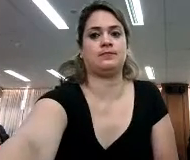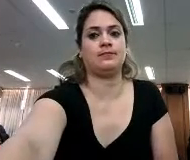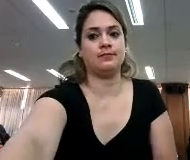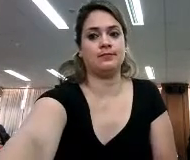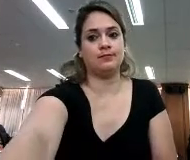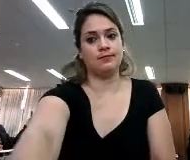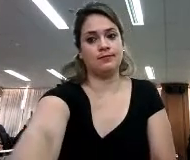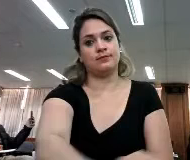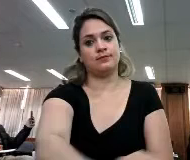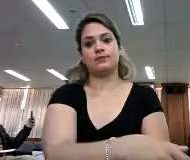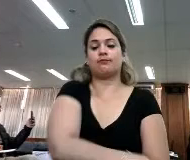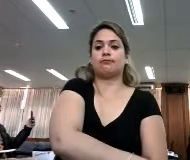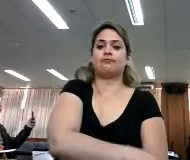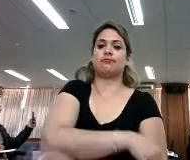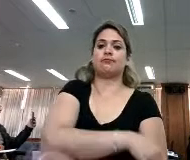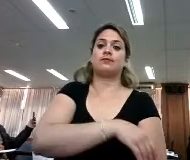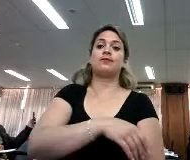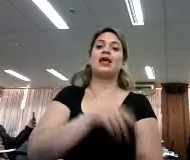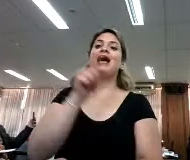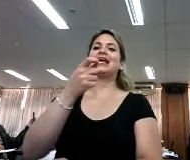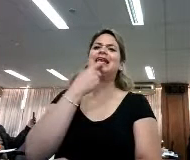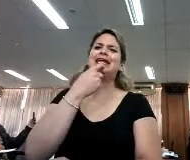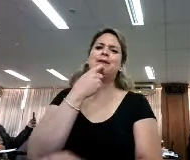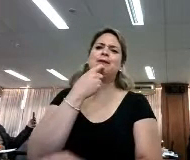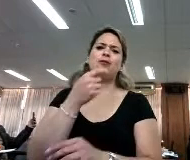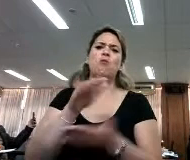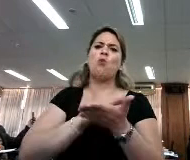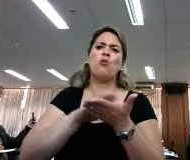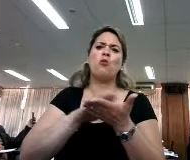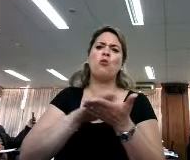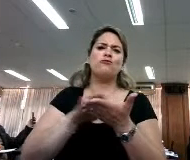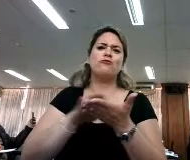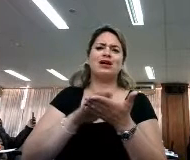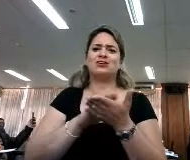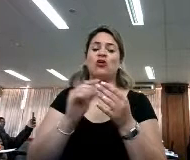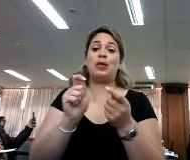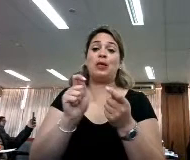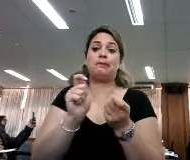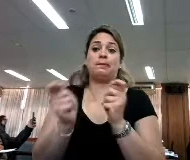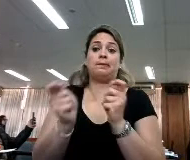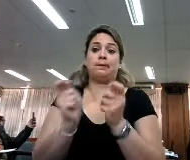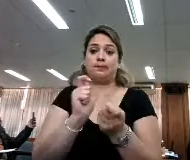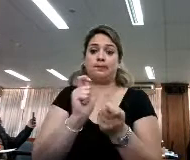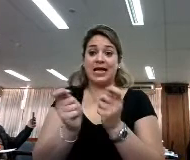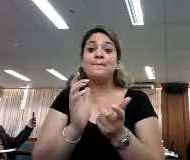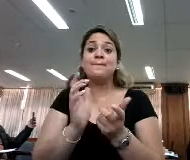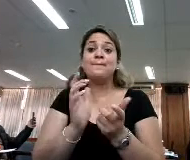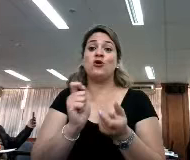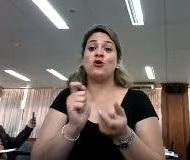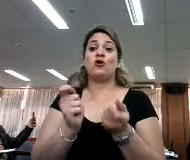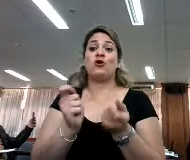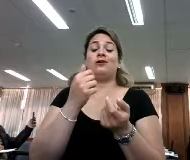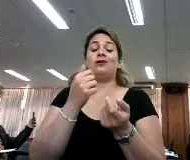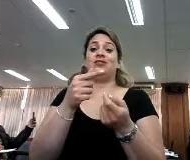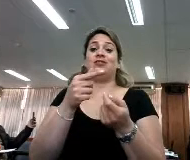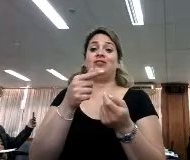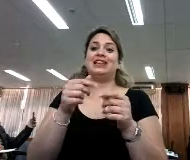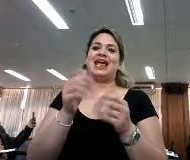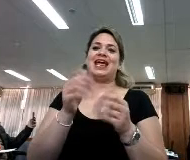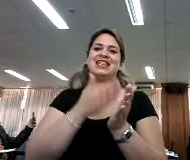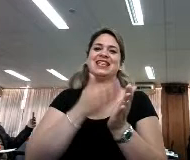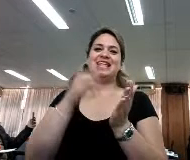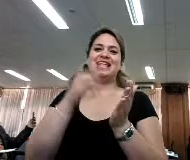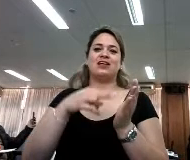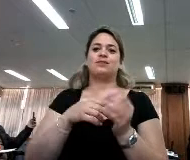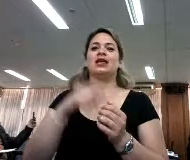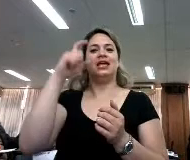Y bueno, pues acá van unos ejemplos muy básicos de elasticidad, que deben de tener sí o sí con esto del texto líquido, un e